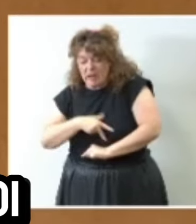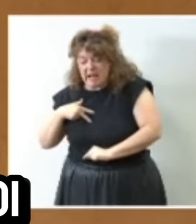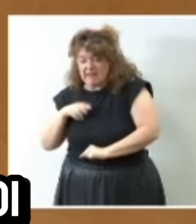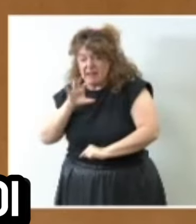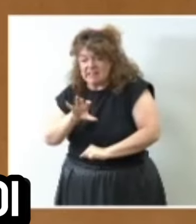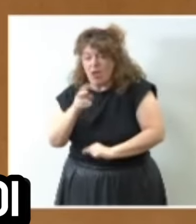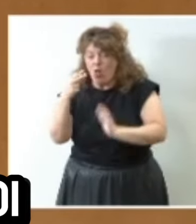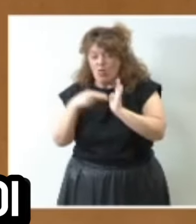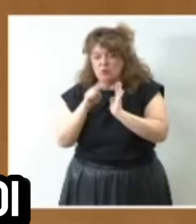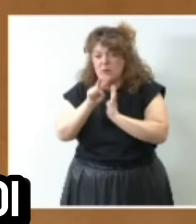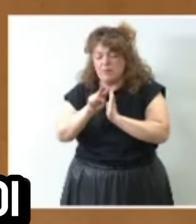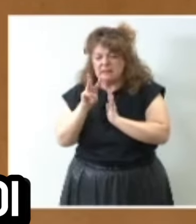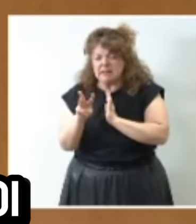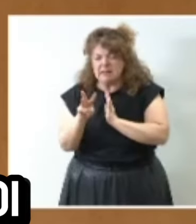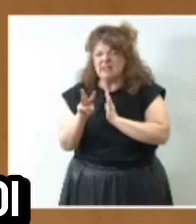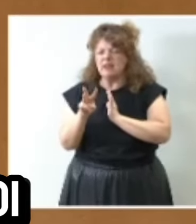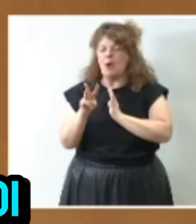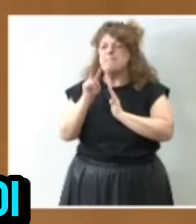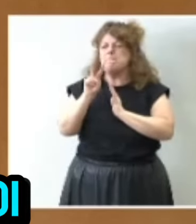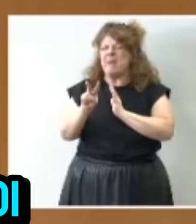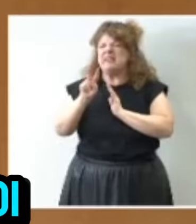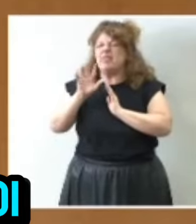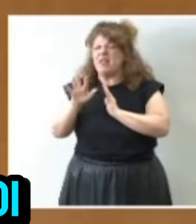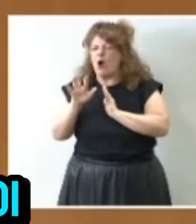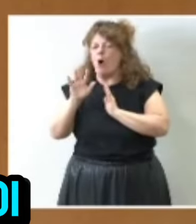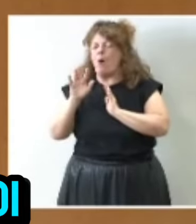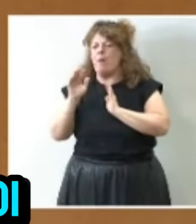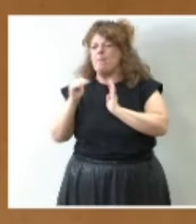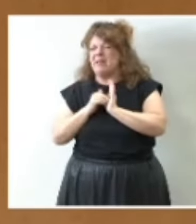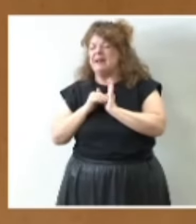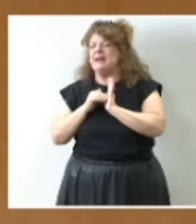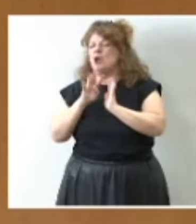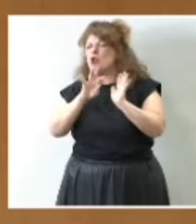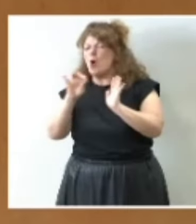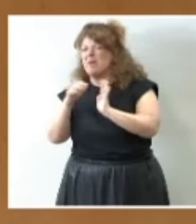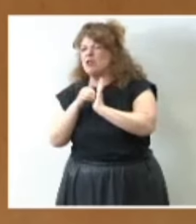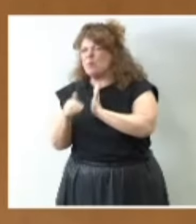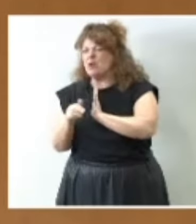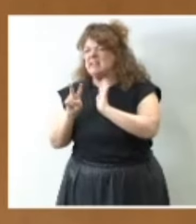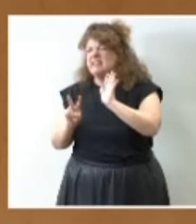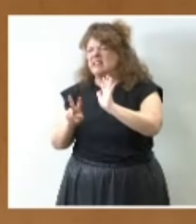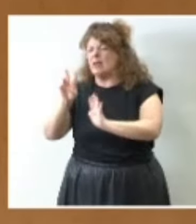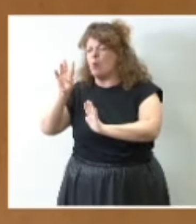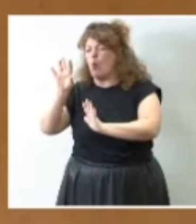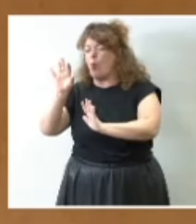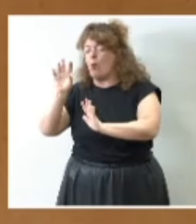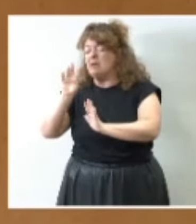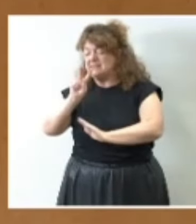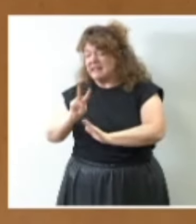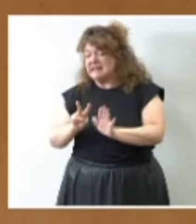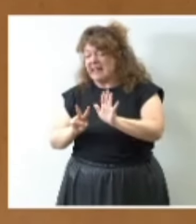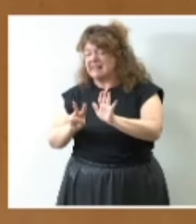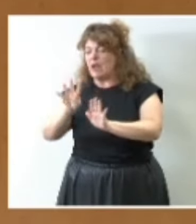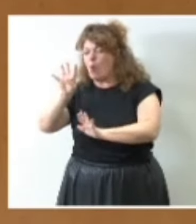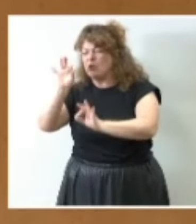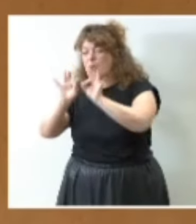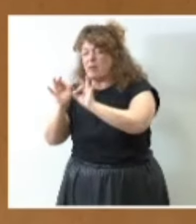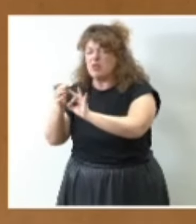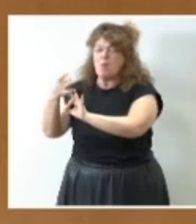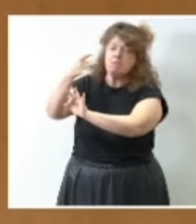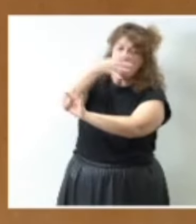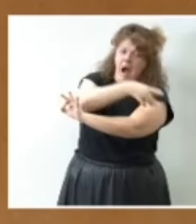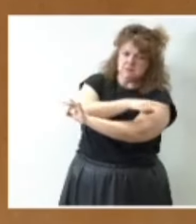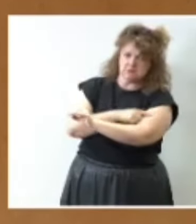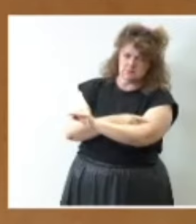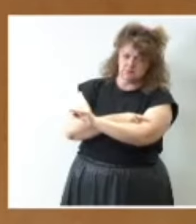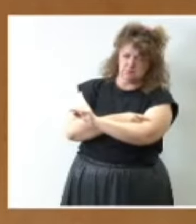del año 2023? 25.900 millones un 74% más tras casi una década de